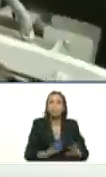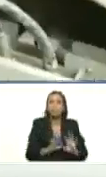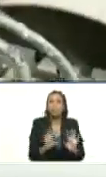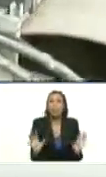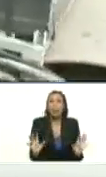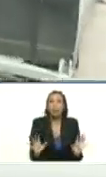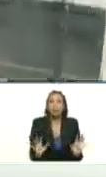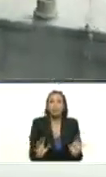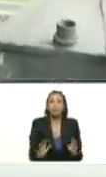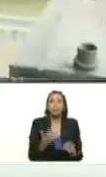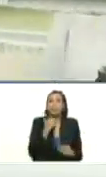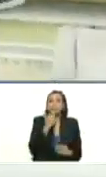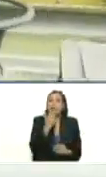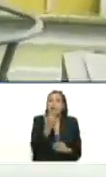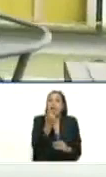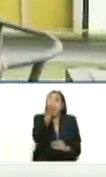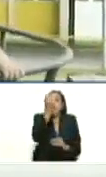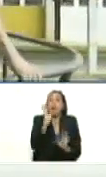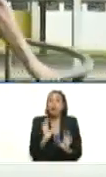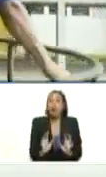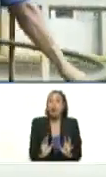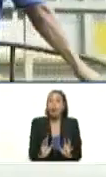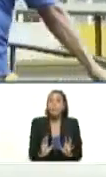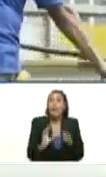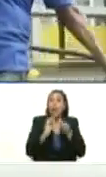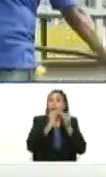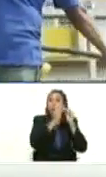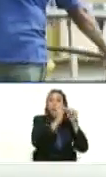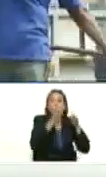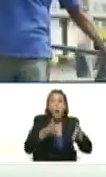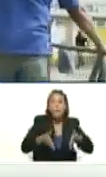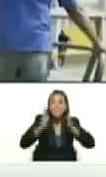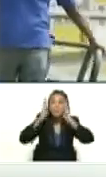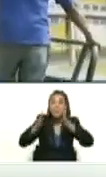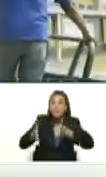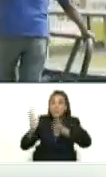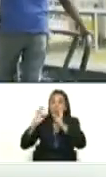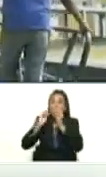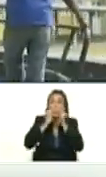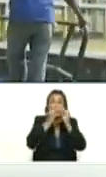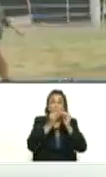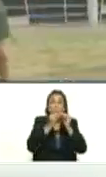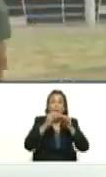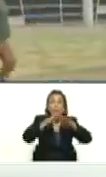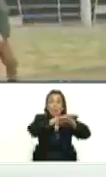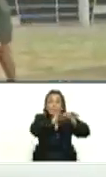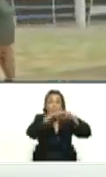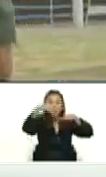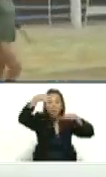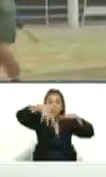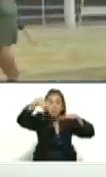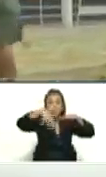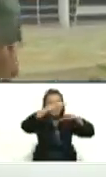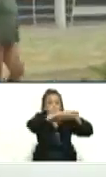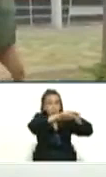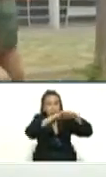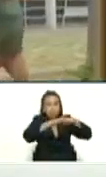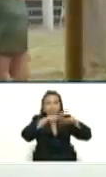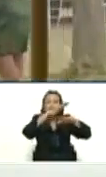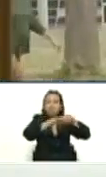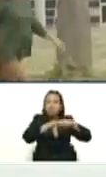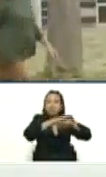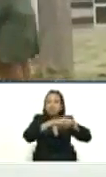y la recuperación de todos los edificios la impermeabilización de los edificios